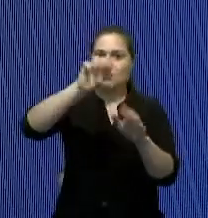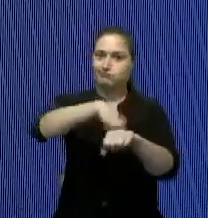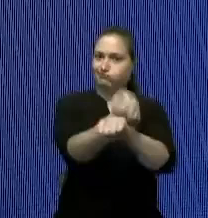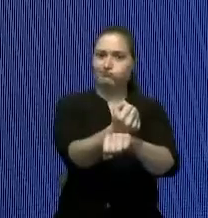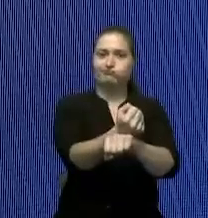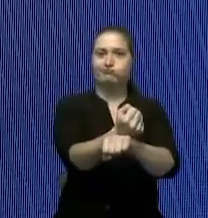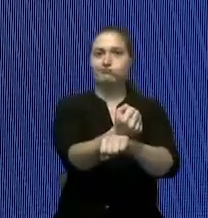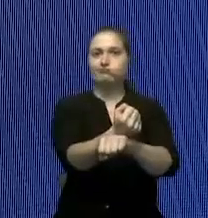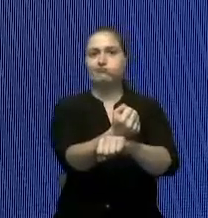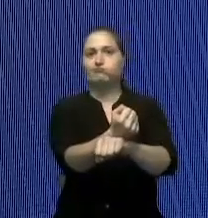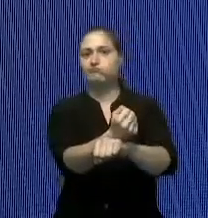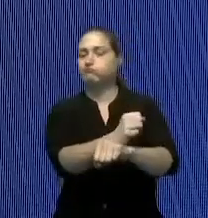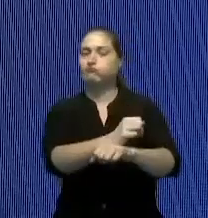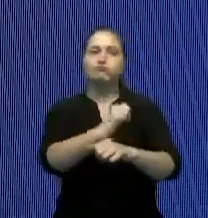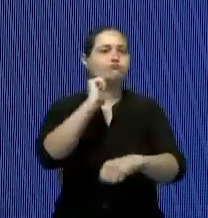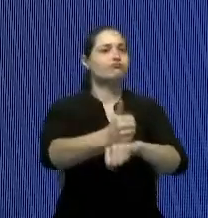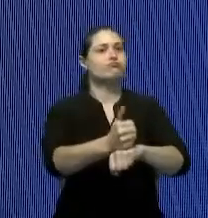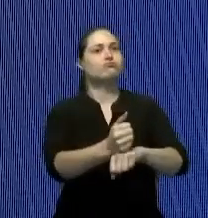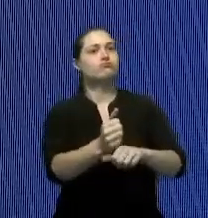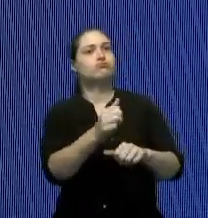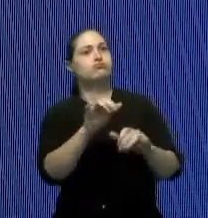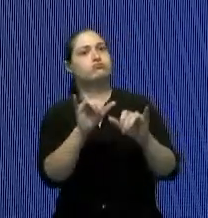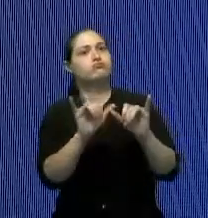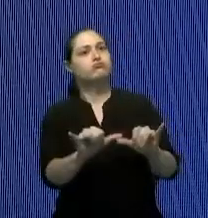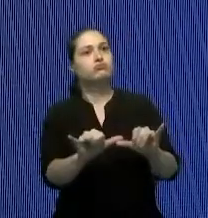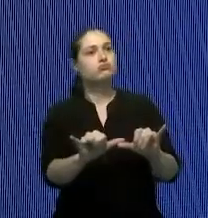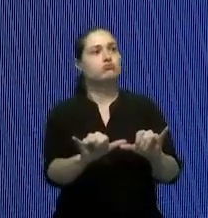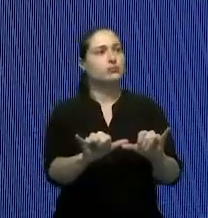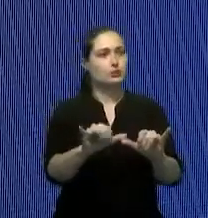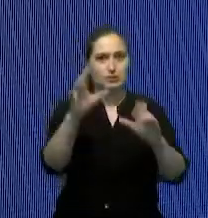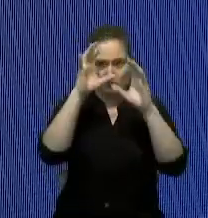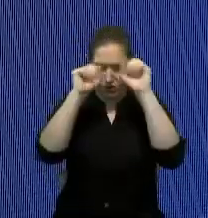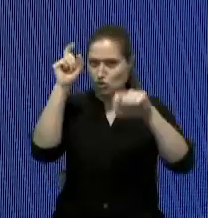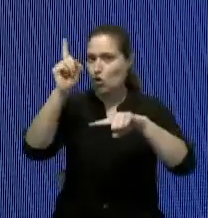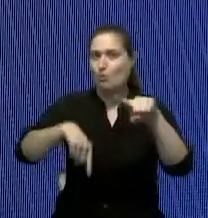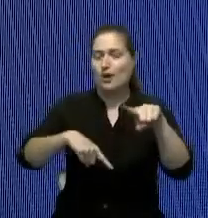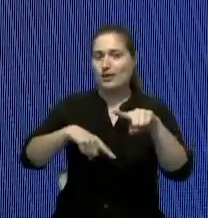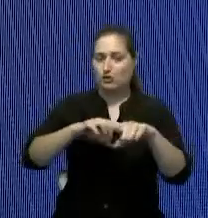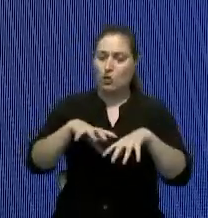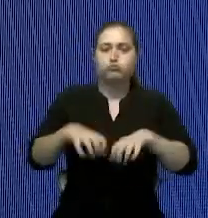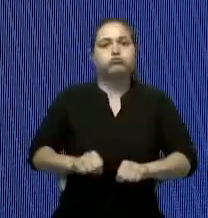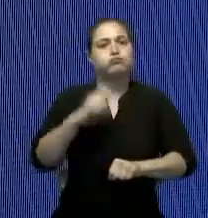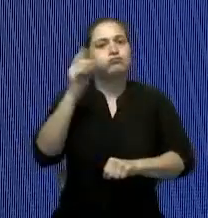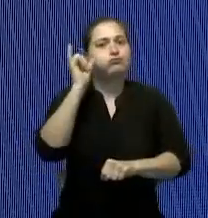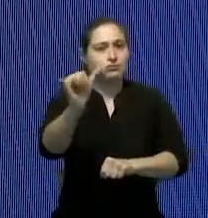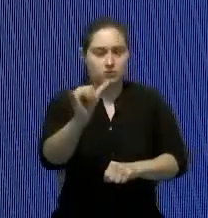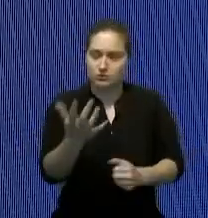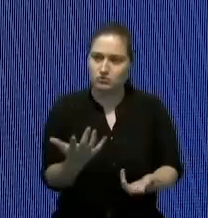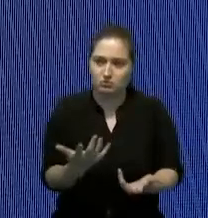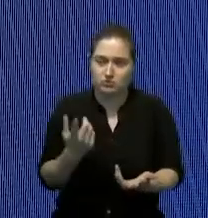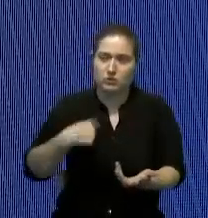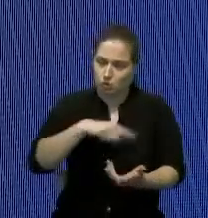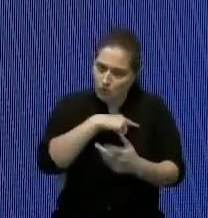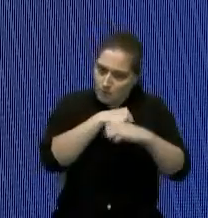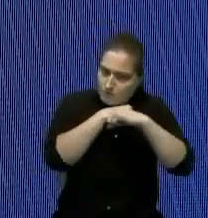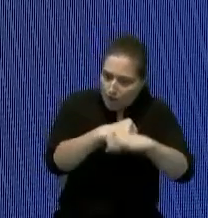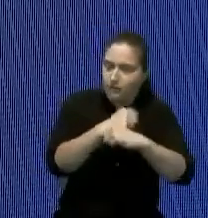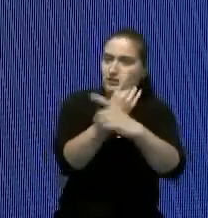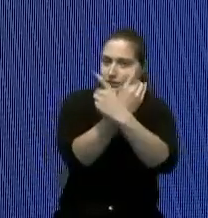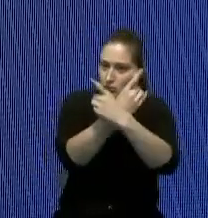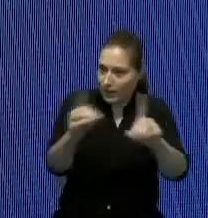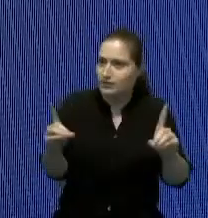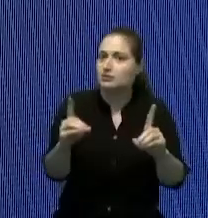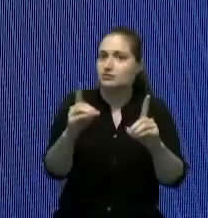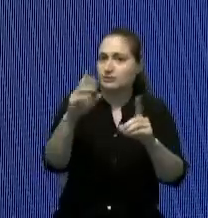presidente no se fuera a reelegir indefinidamente eso es lo que estamos haciendo para proteger la democracia dominicana y lo estamos